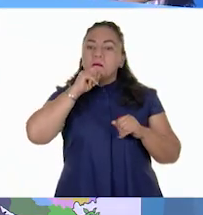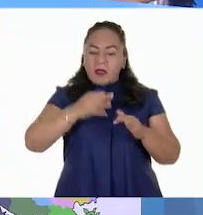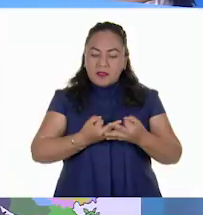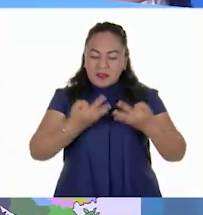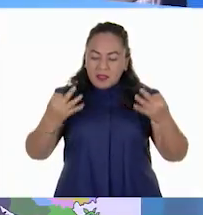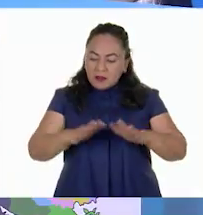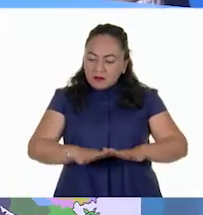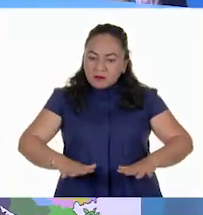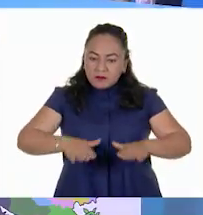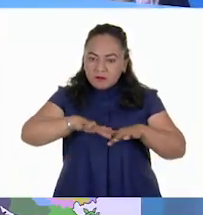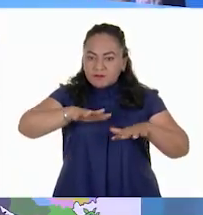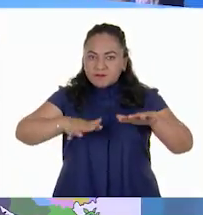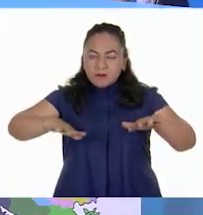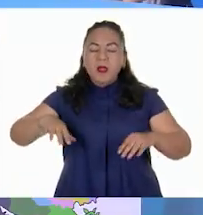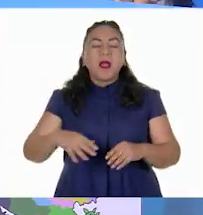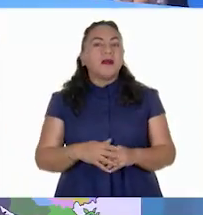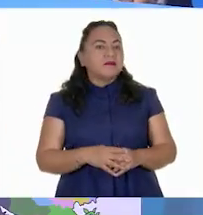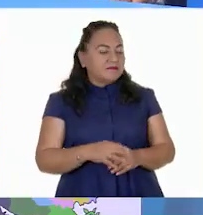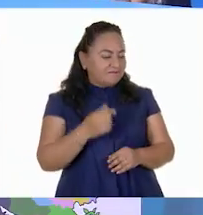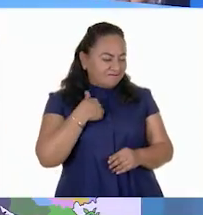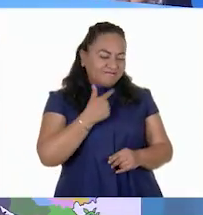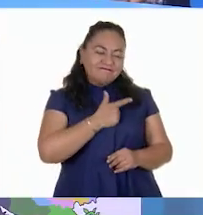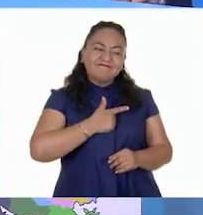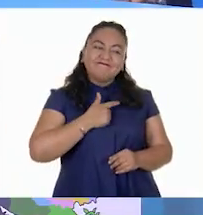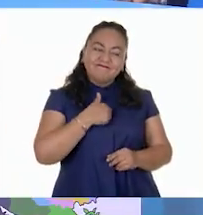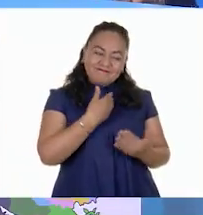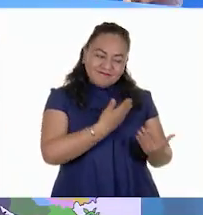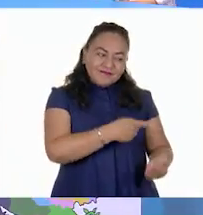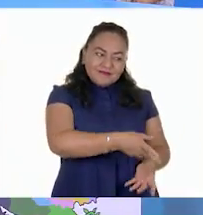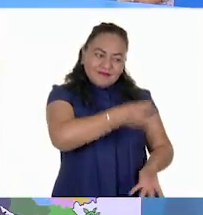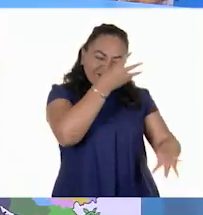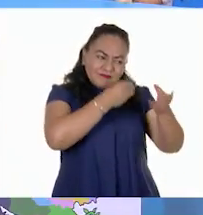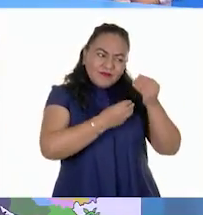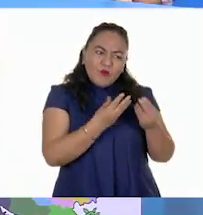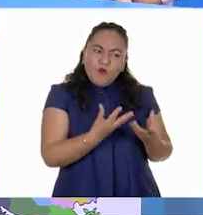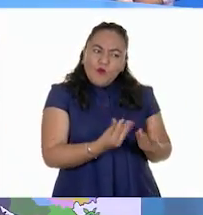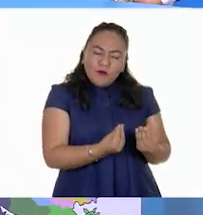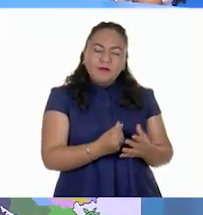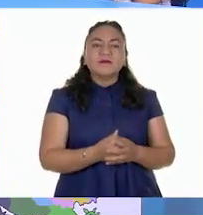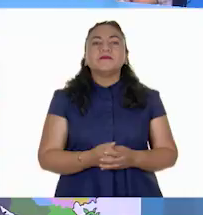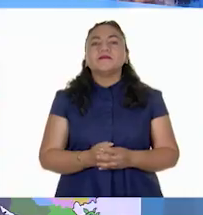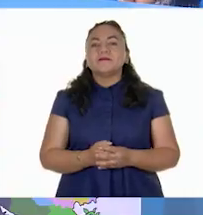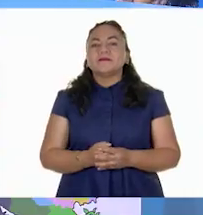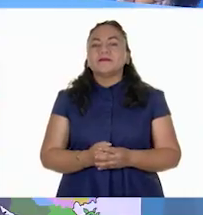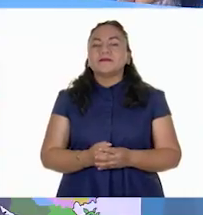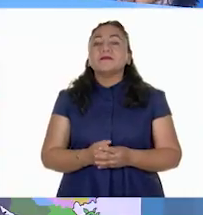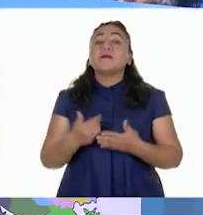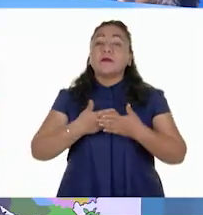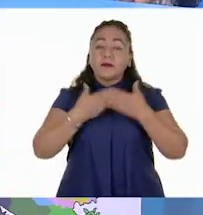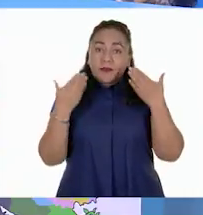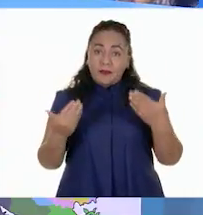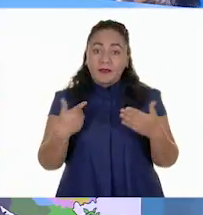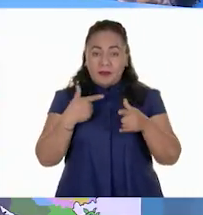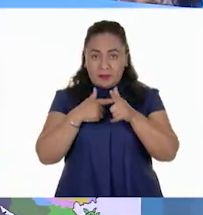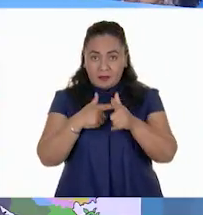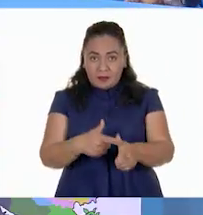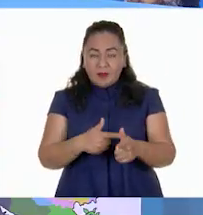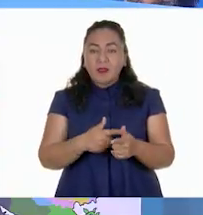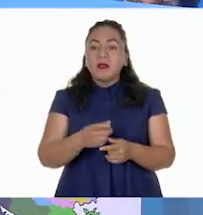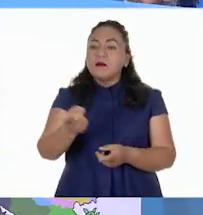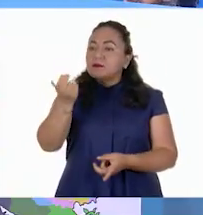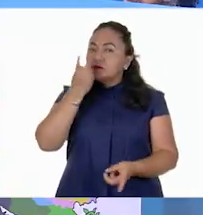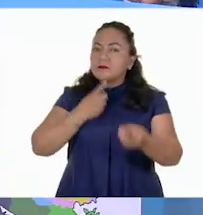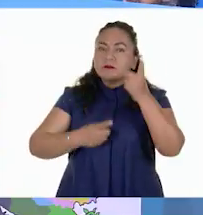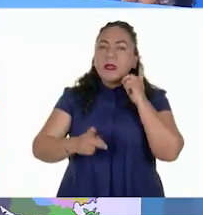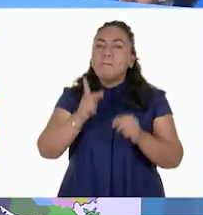Me da mucho gusto darme cuenta de lo que has aprendido. Ahora, para continuar, me van a decir algunas palabras